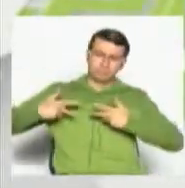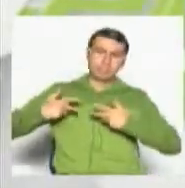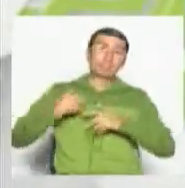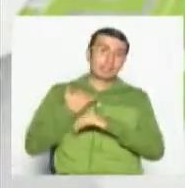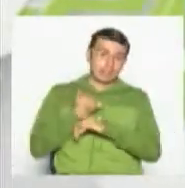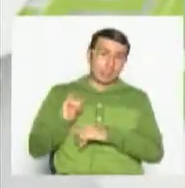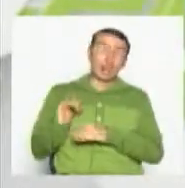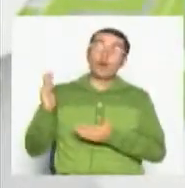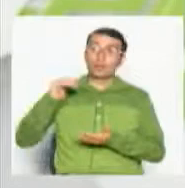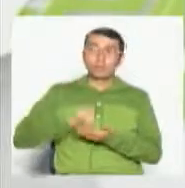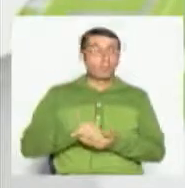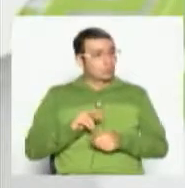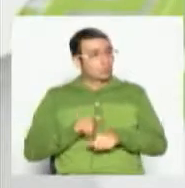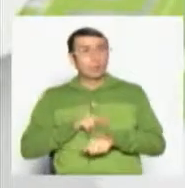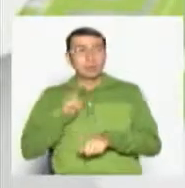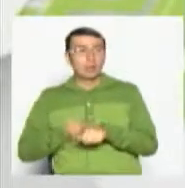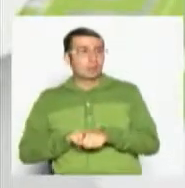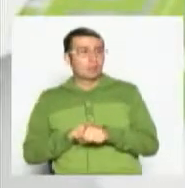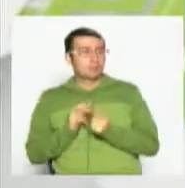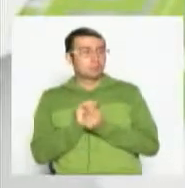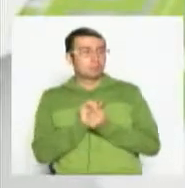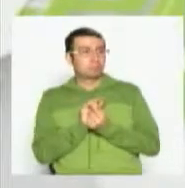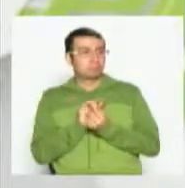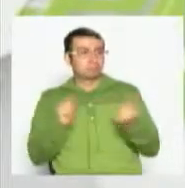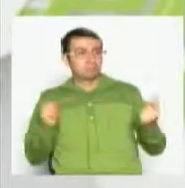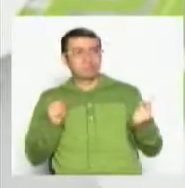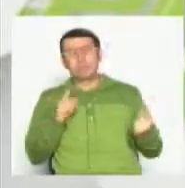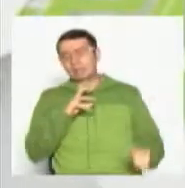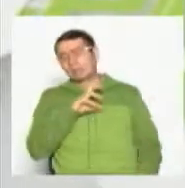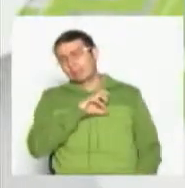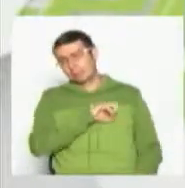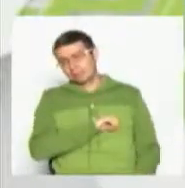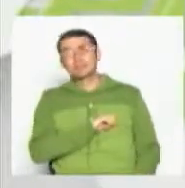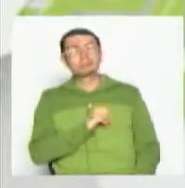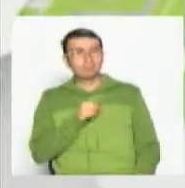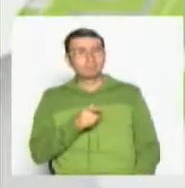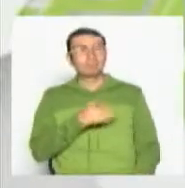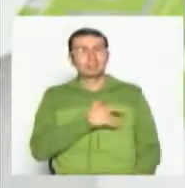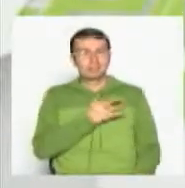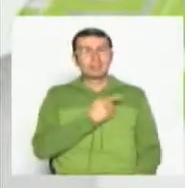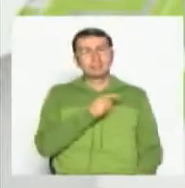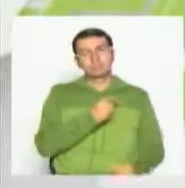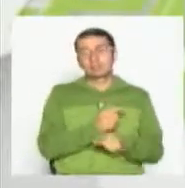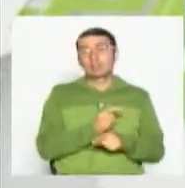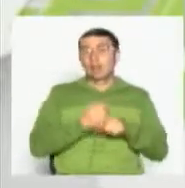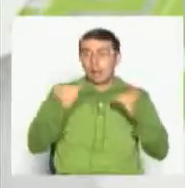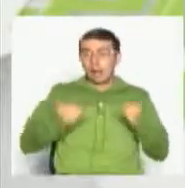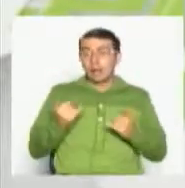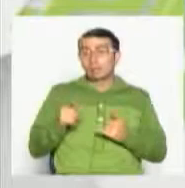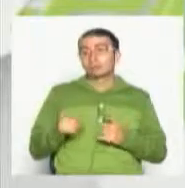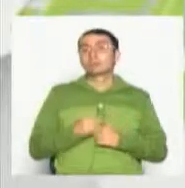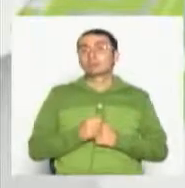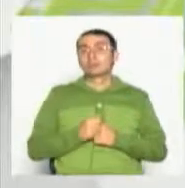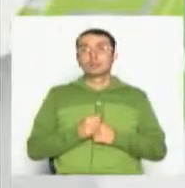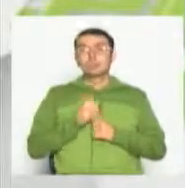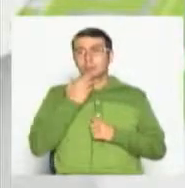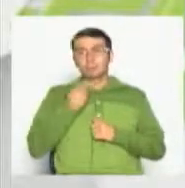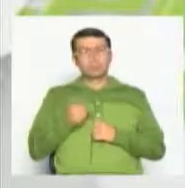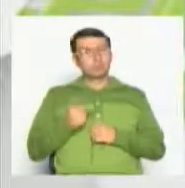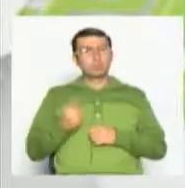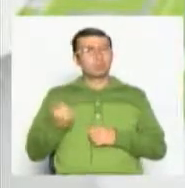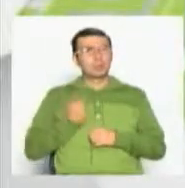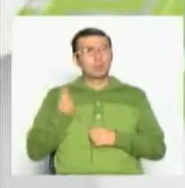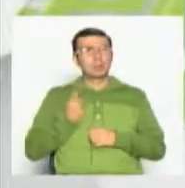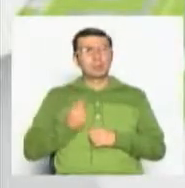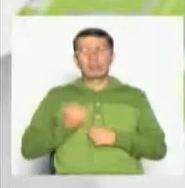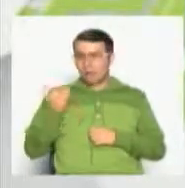volvemos al cotidiano, pues los extrañamos. Y es lógico el duelo que estemos viviendo en la actualidad. Pero simplemente es centrarnos en